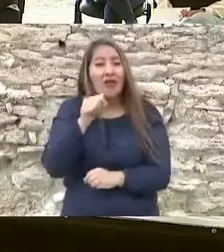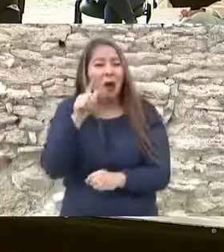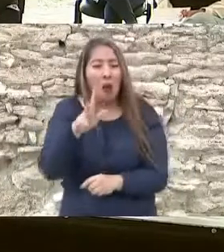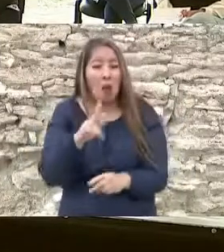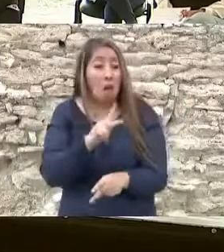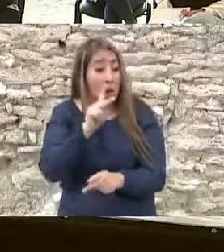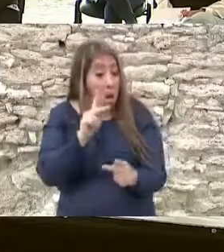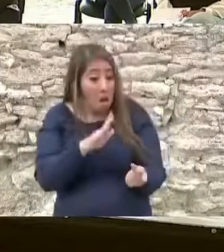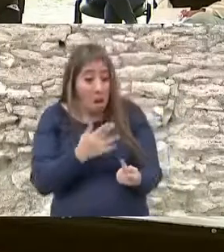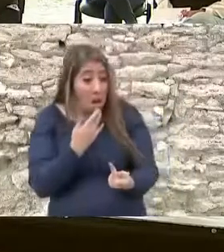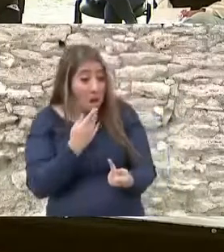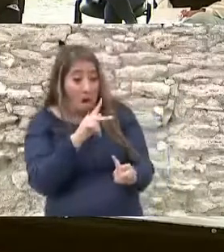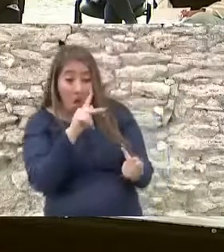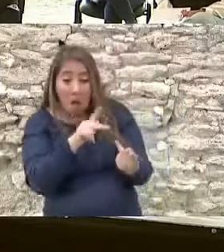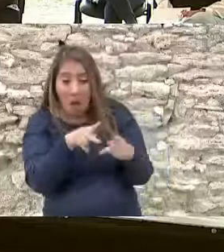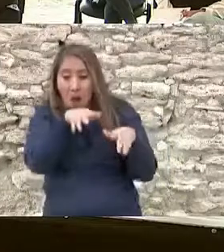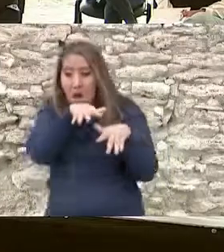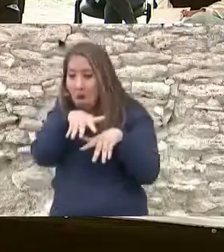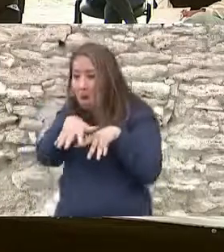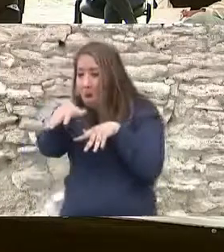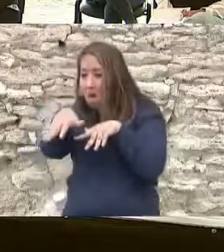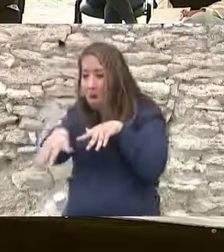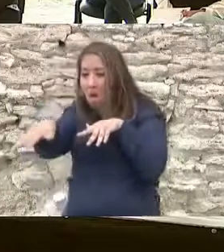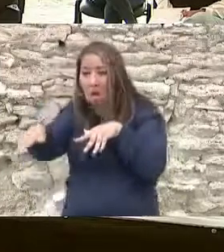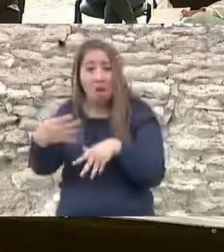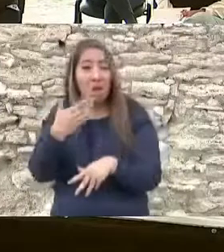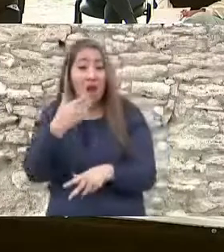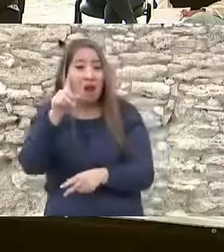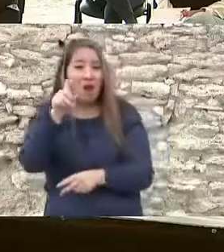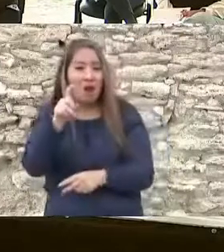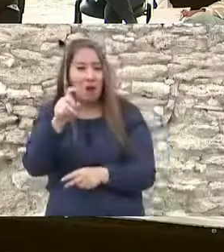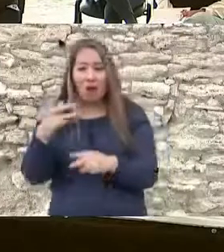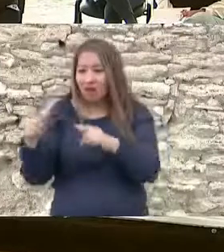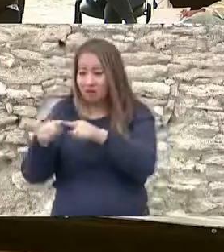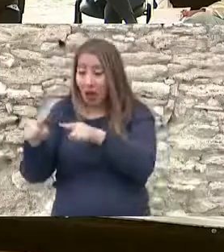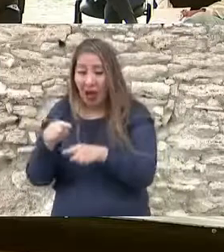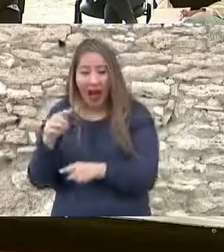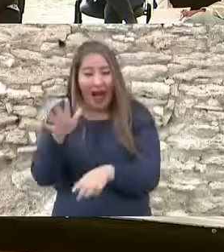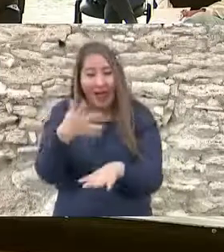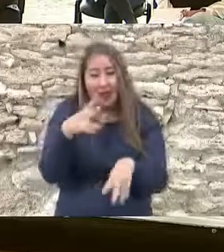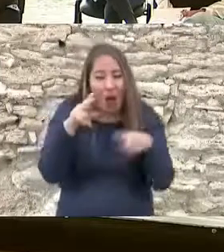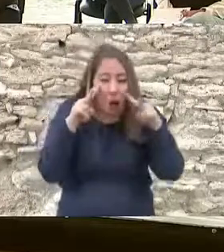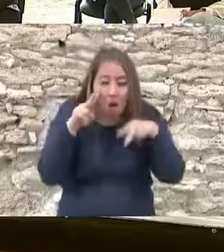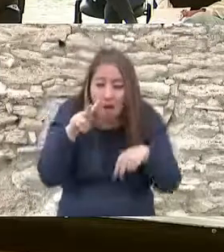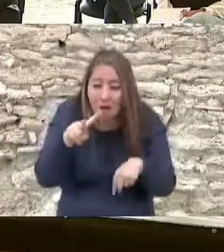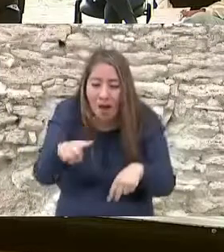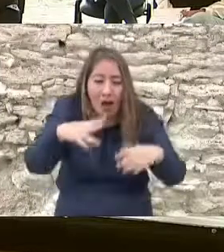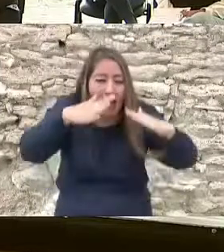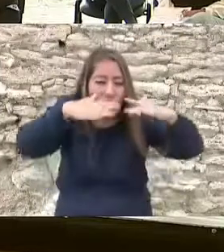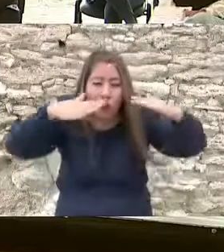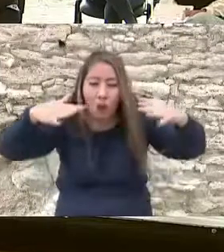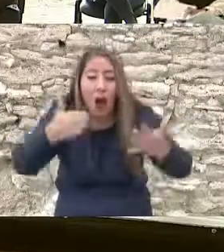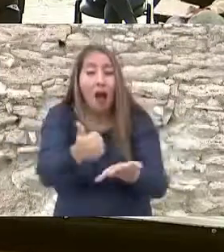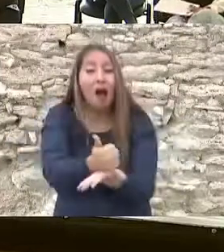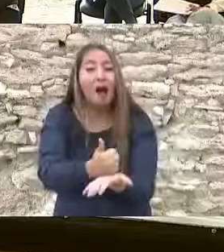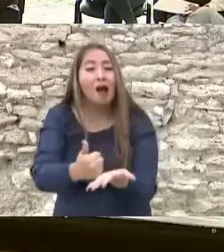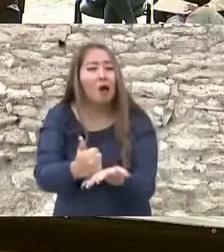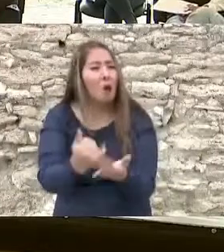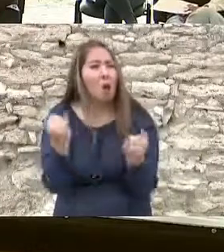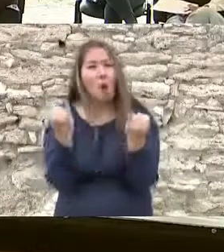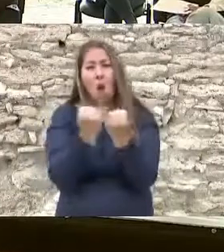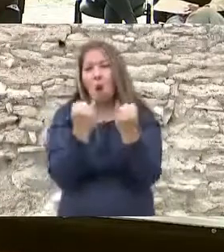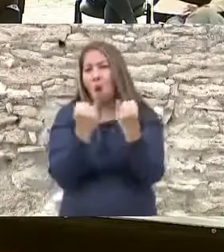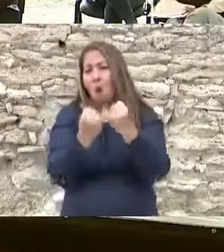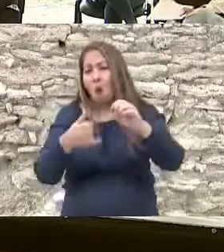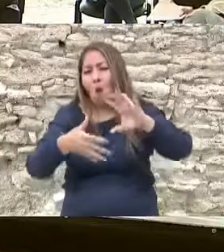tan perfectamente diafana que en algunos puntos adquiere tonos azules similares a los del Caribe. Pareciera